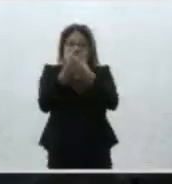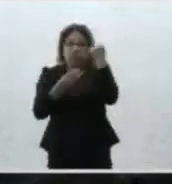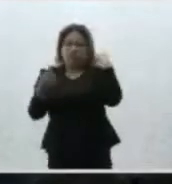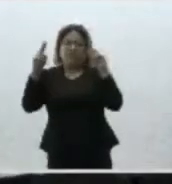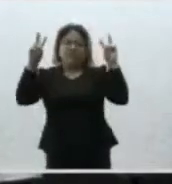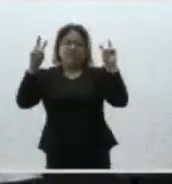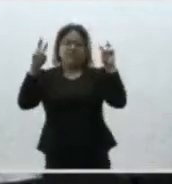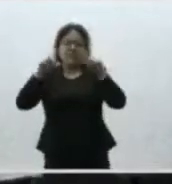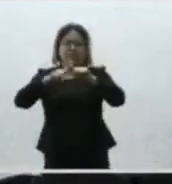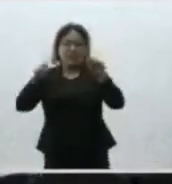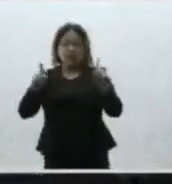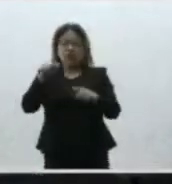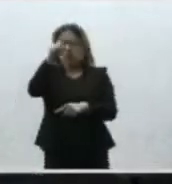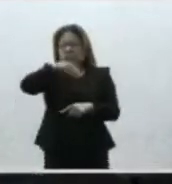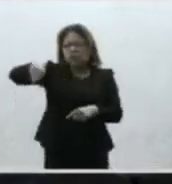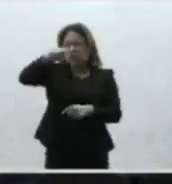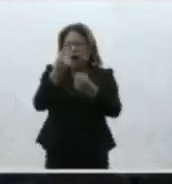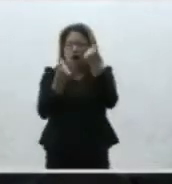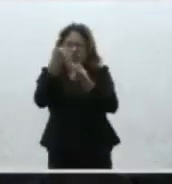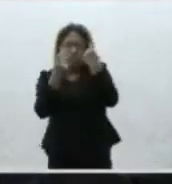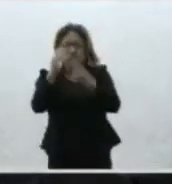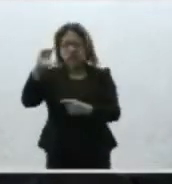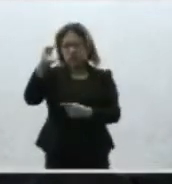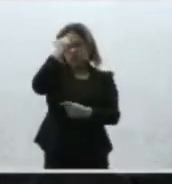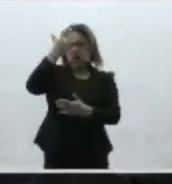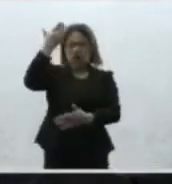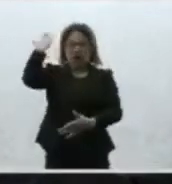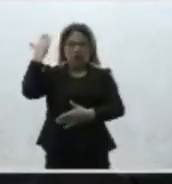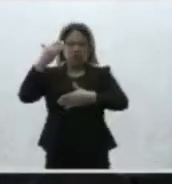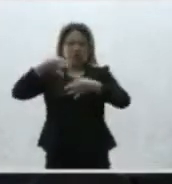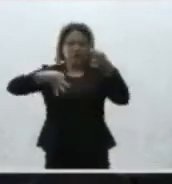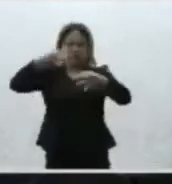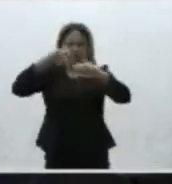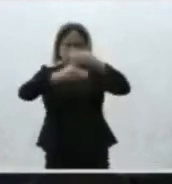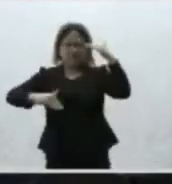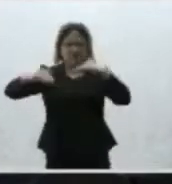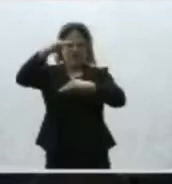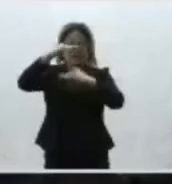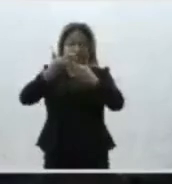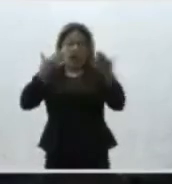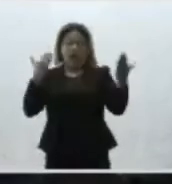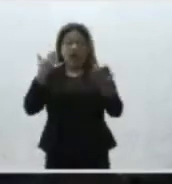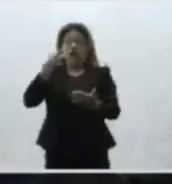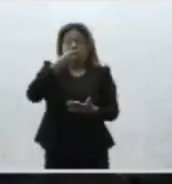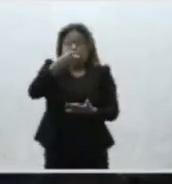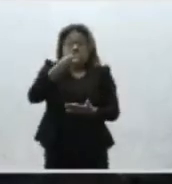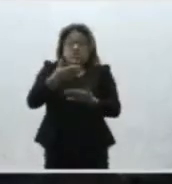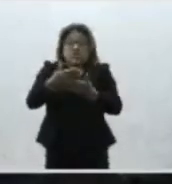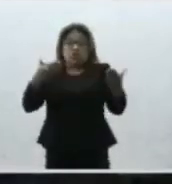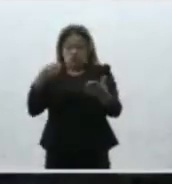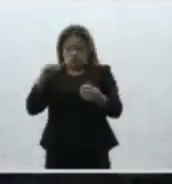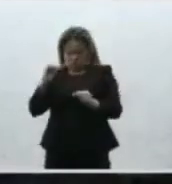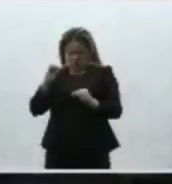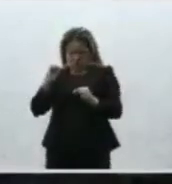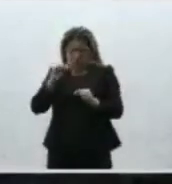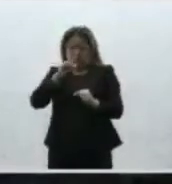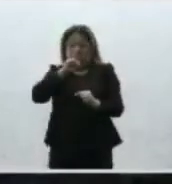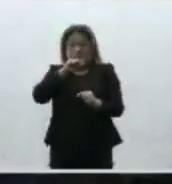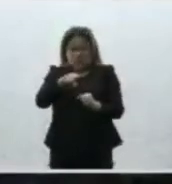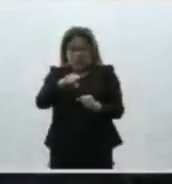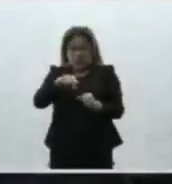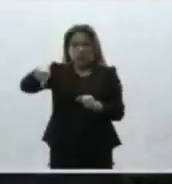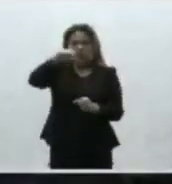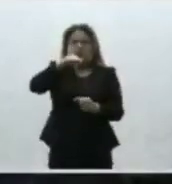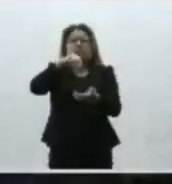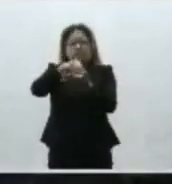constitucionales ustedes recordarán que la Suprema Corte de Justicia de la Nación ha considerado que los procedimientos sancionadores es